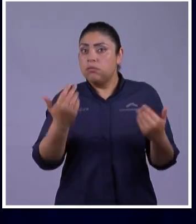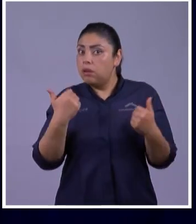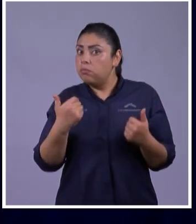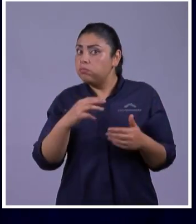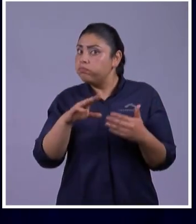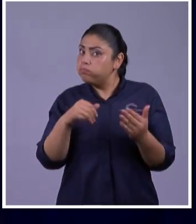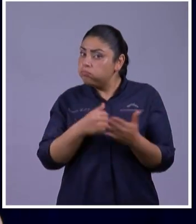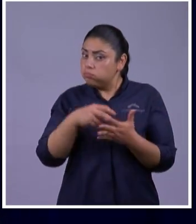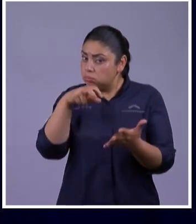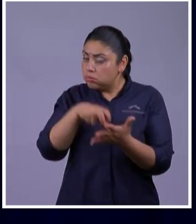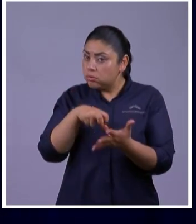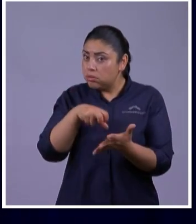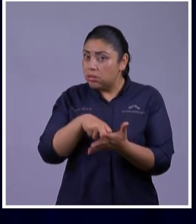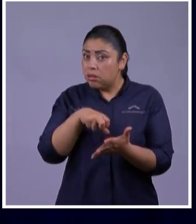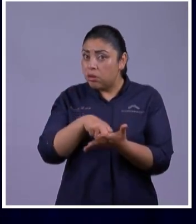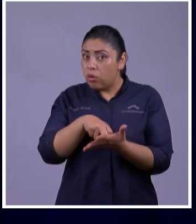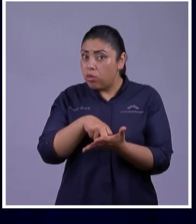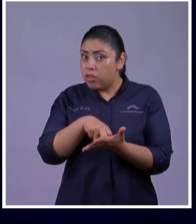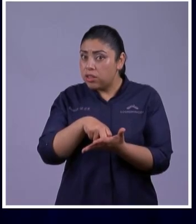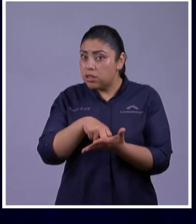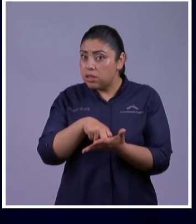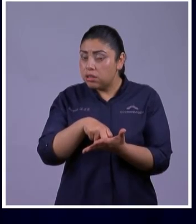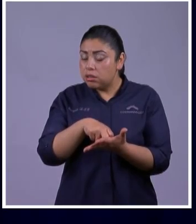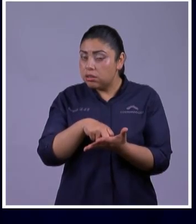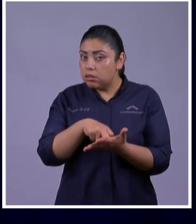wow el mal tiene ese poder